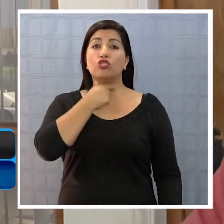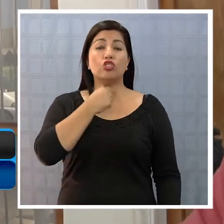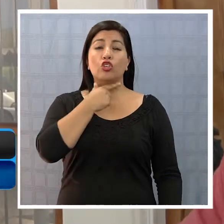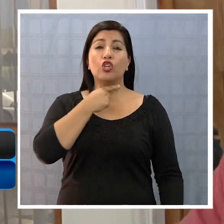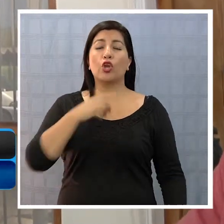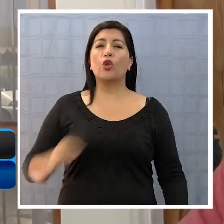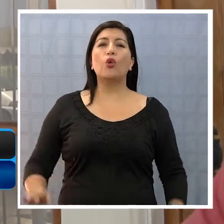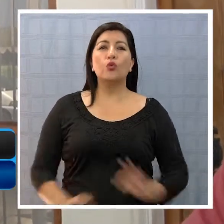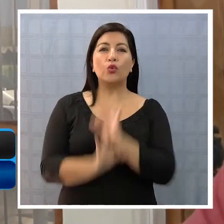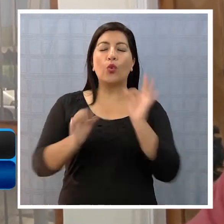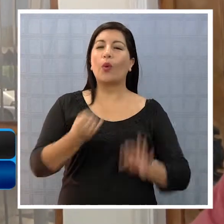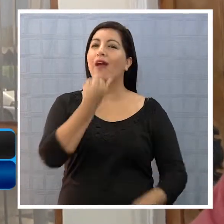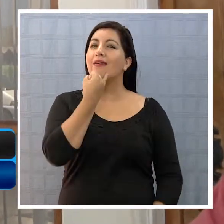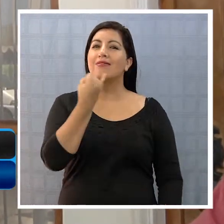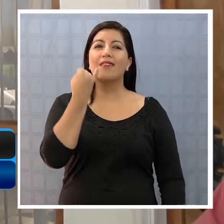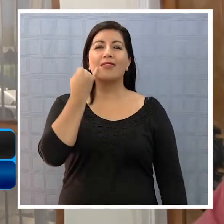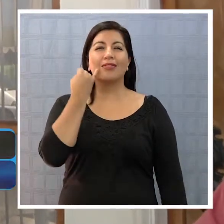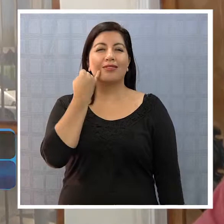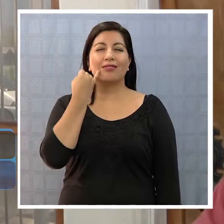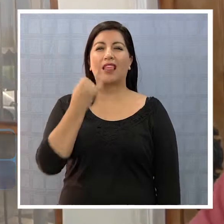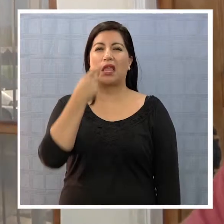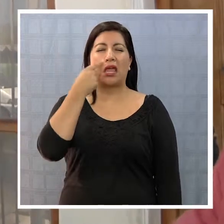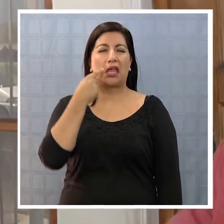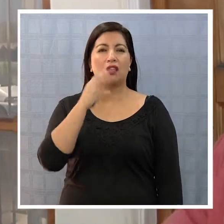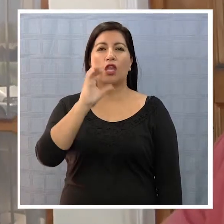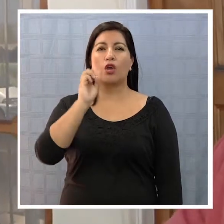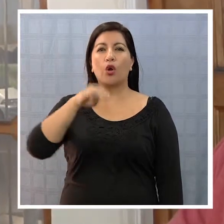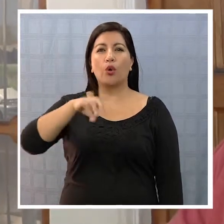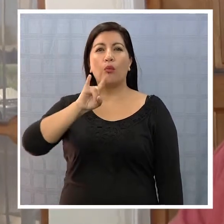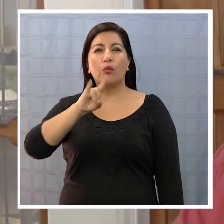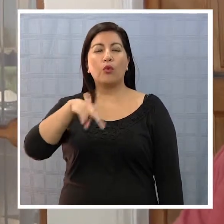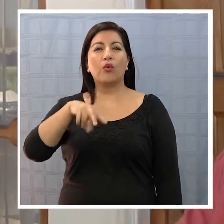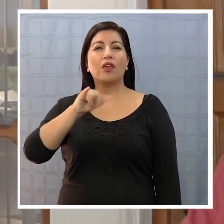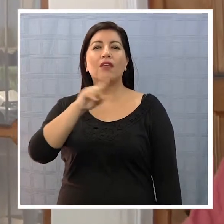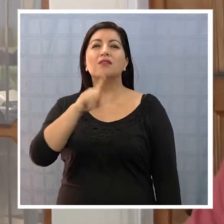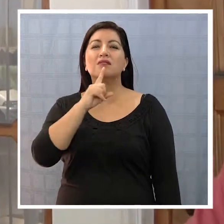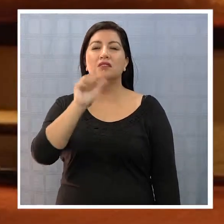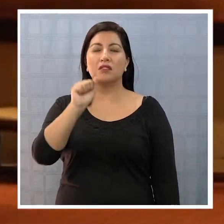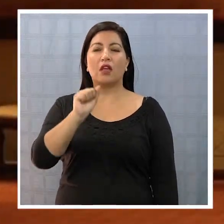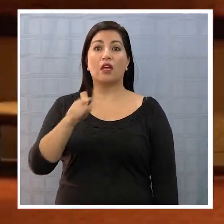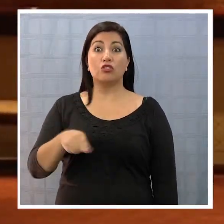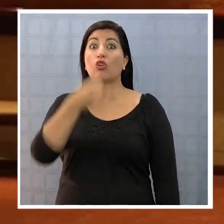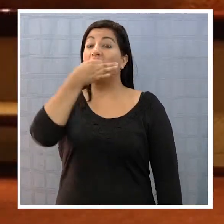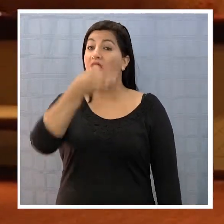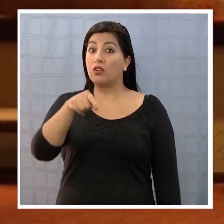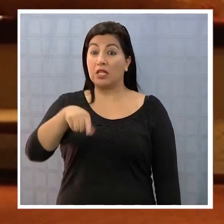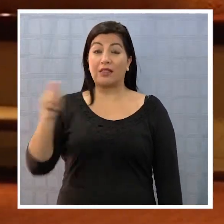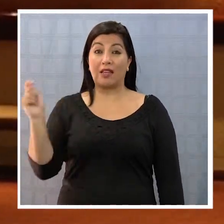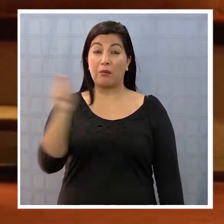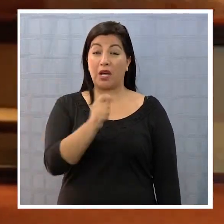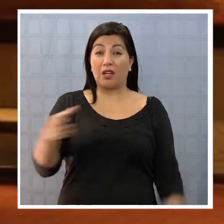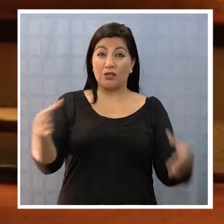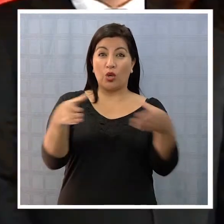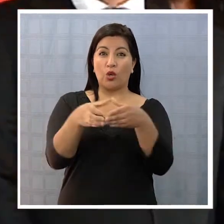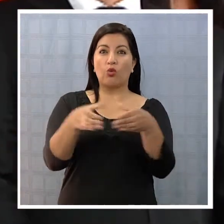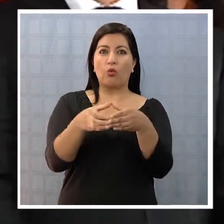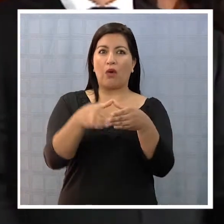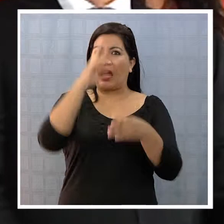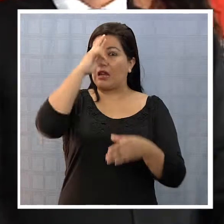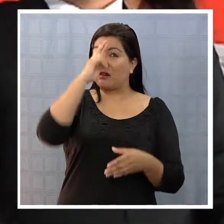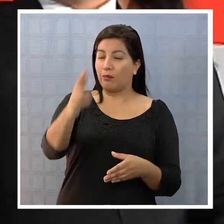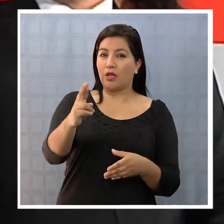esa decisión no la cuestiono. Más aún, lo digo con todas sus letras, si este cupo de Tarapacá es del Partido Socialista, respeto el cupo,